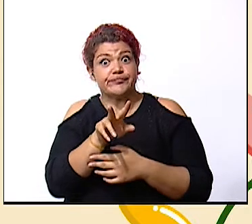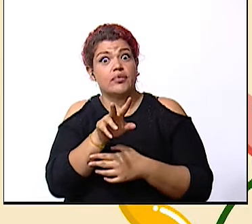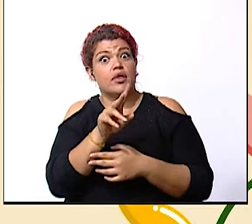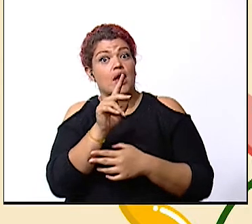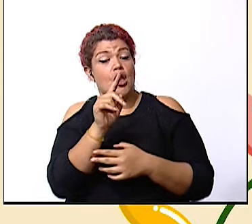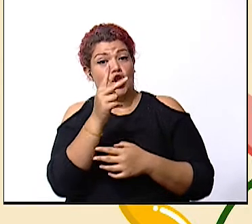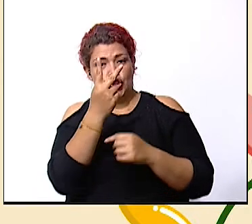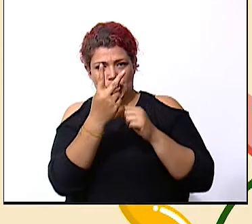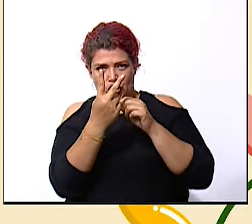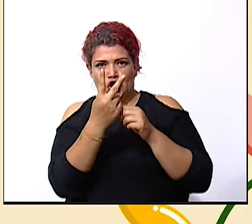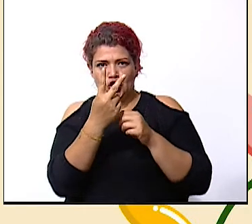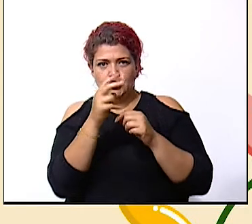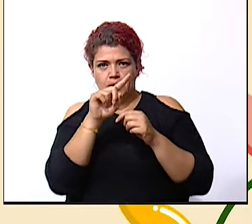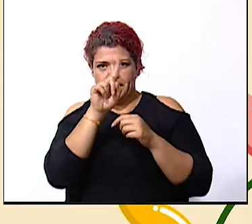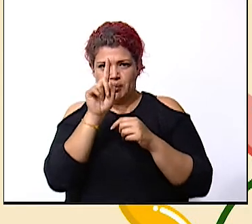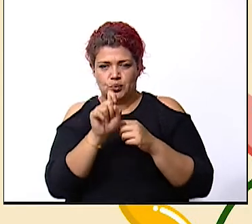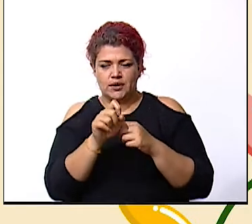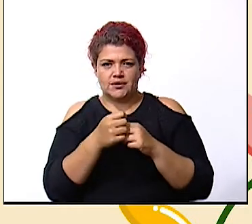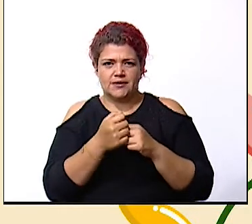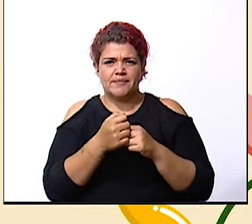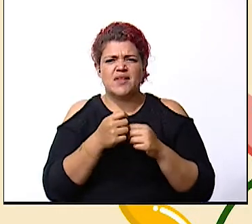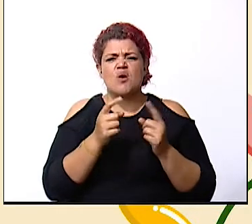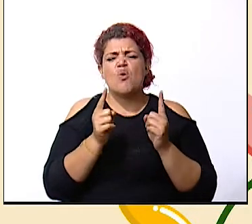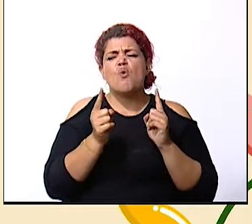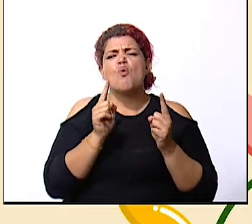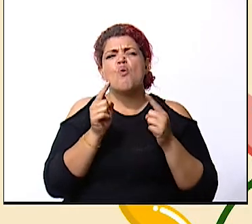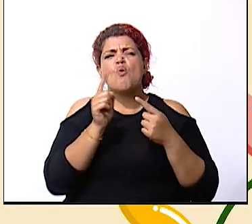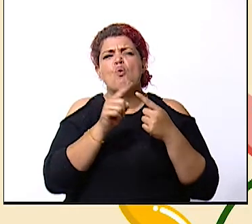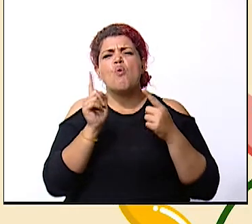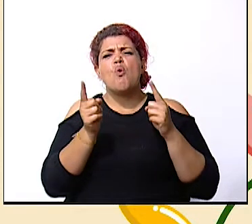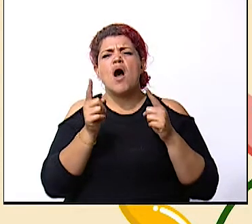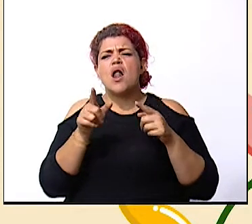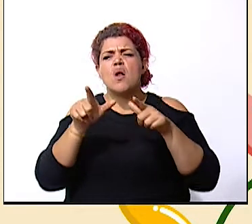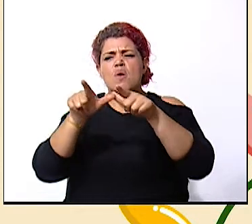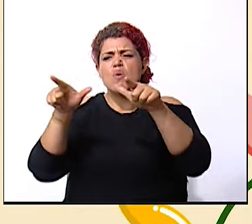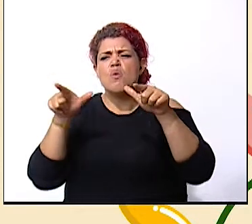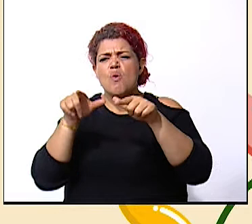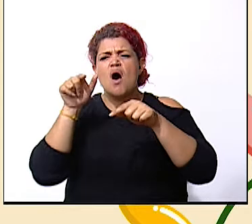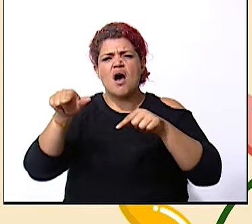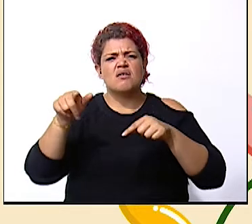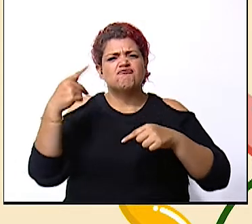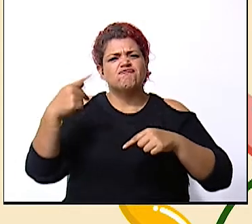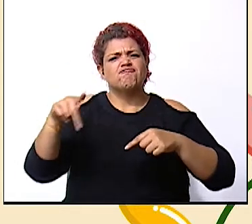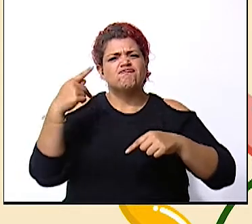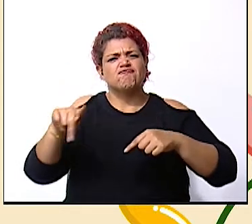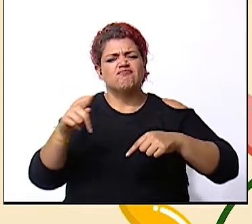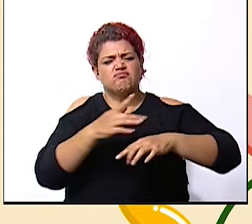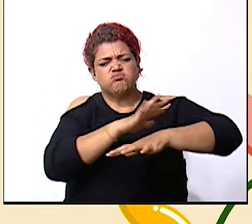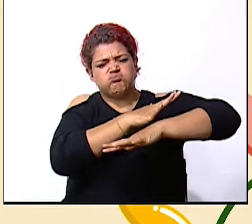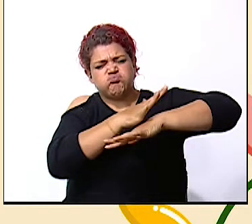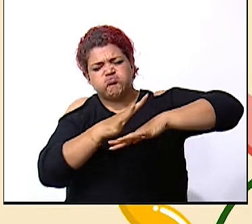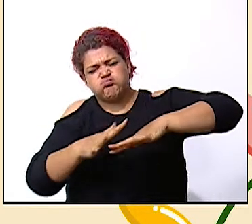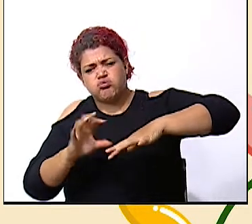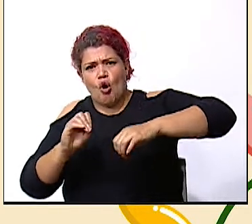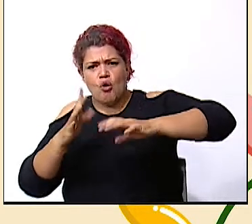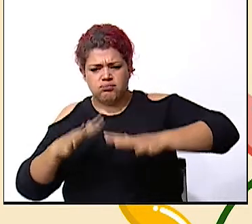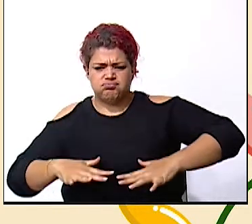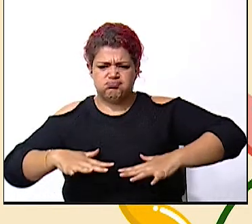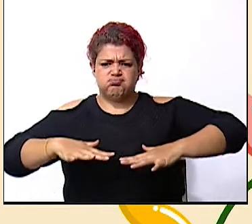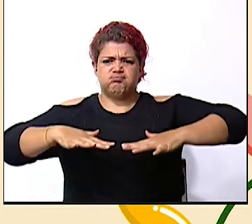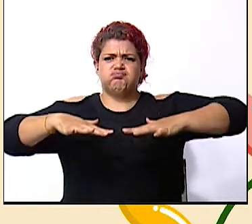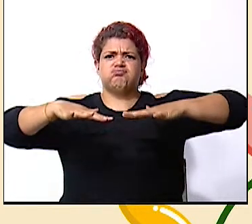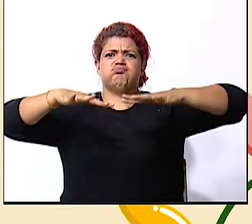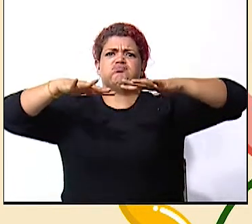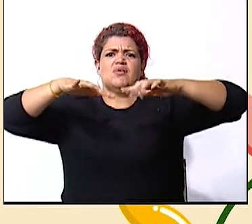dos preguntas la primera cuáles son las zonas propensas a deslizamientos o a inundaciones que